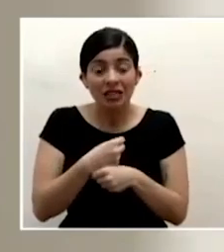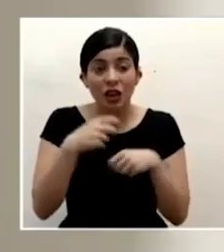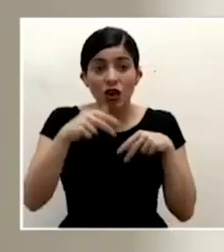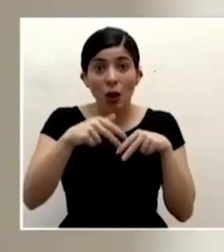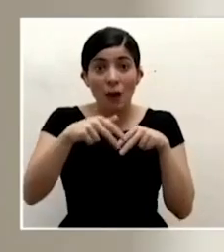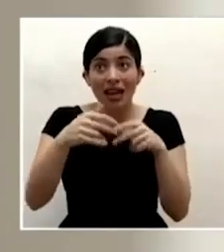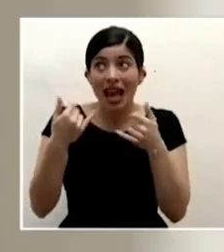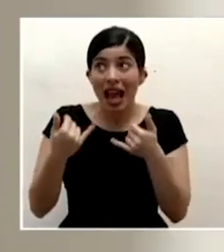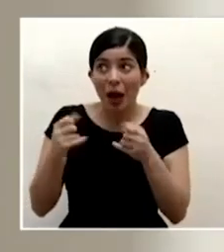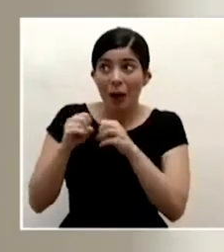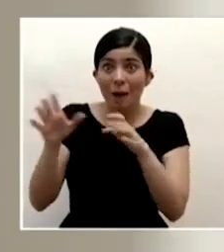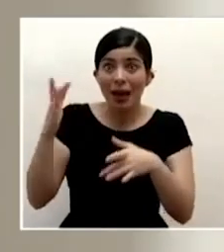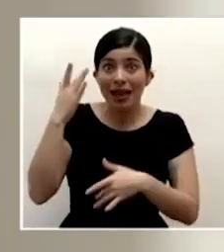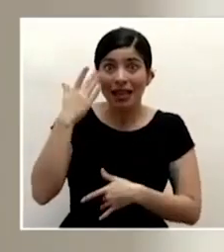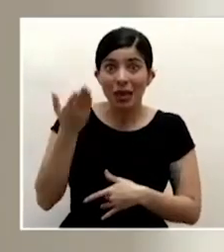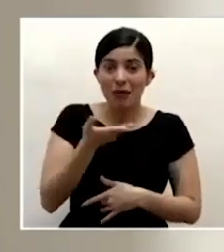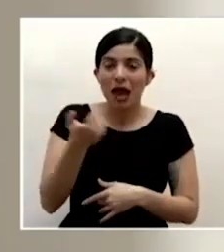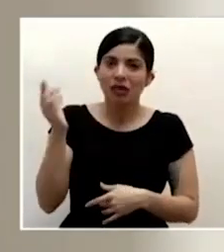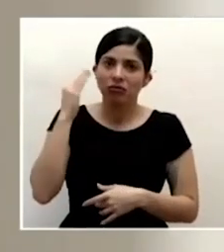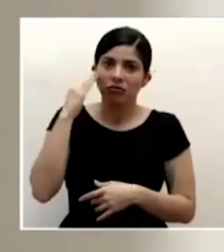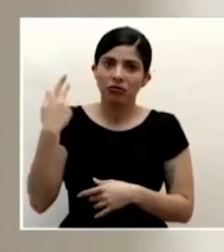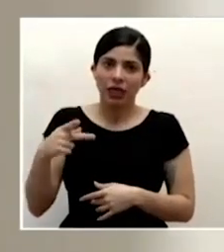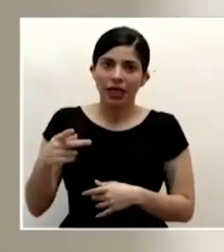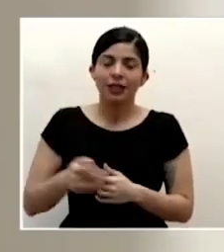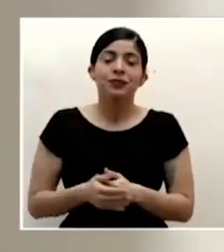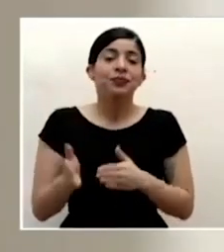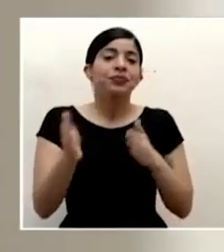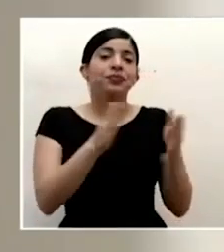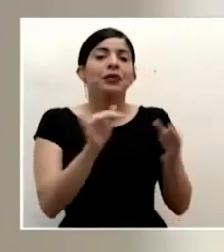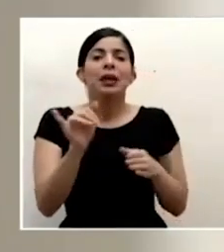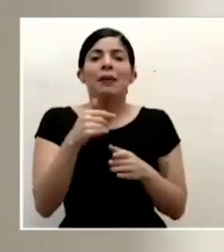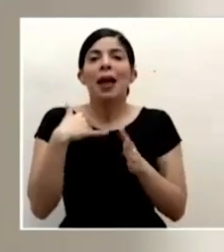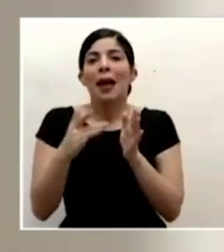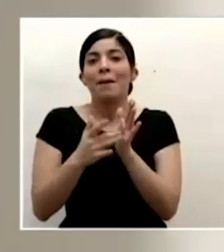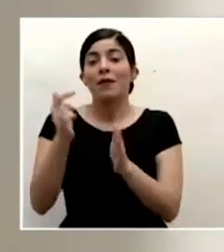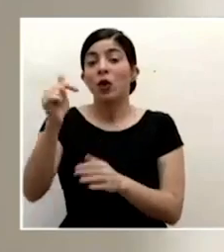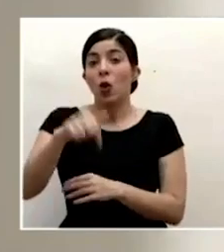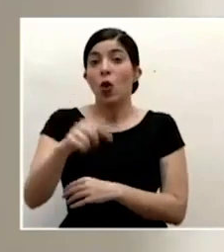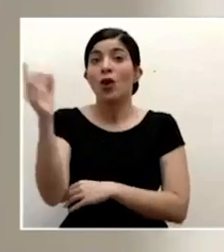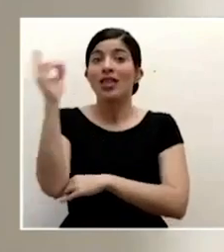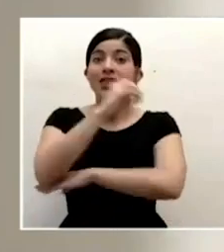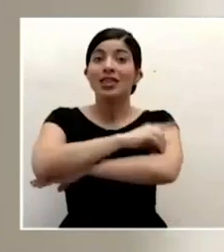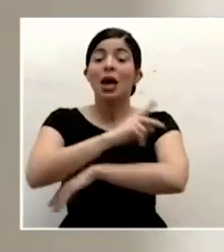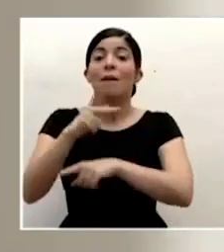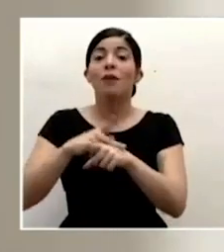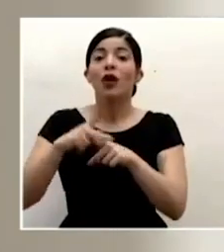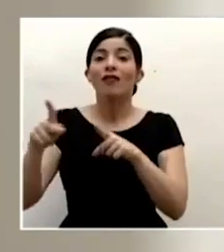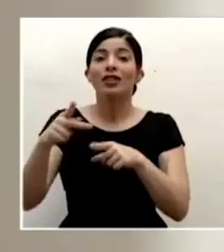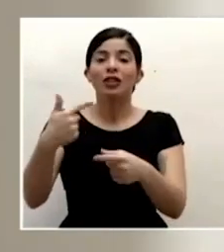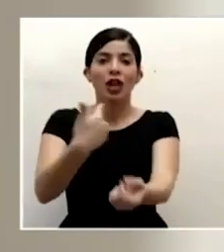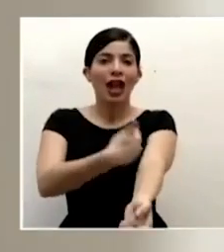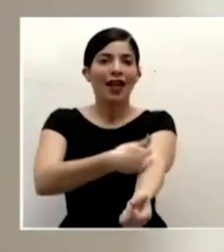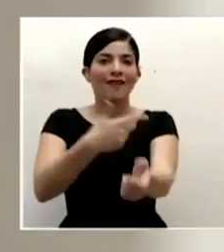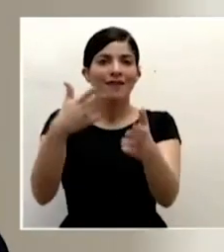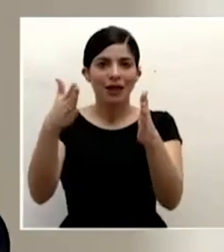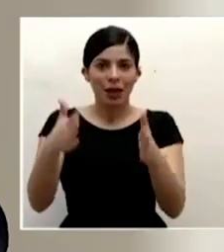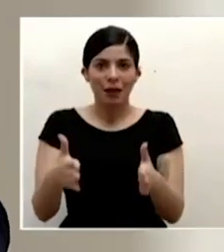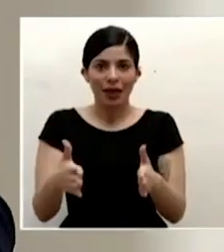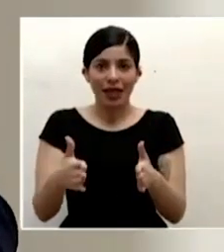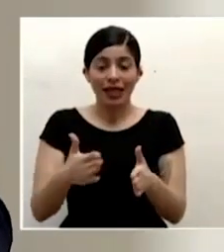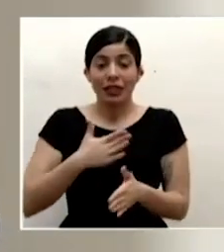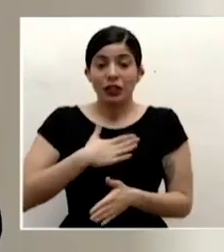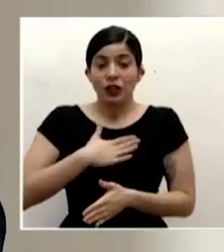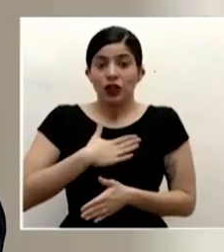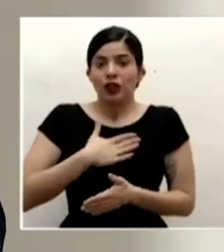además también quería aprovechar el día hoy es el día de los profesionales en enfermería y yo pues no